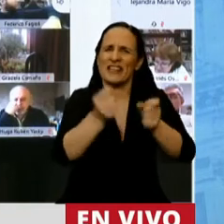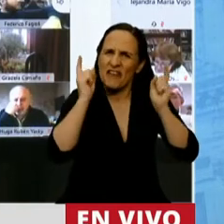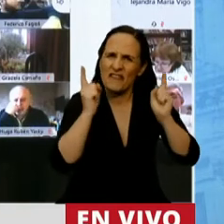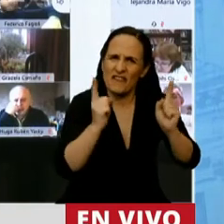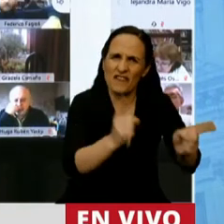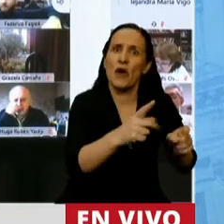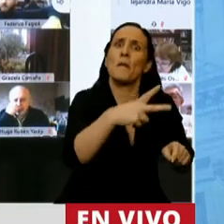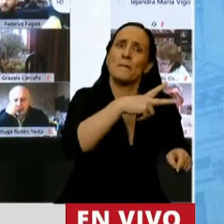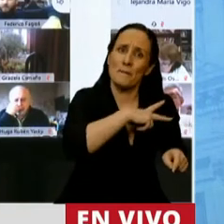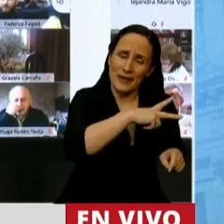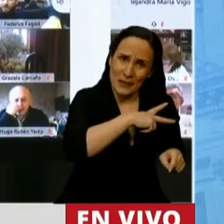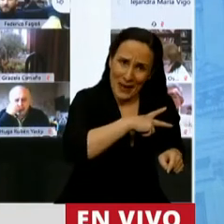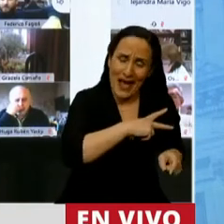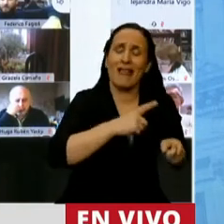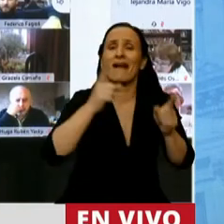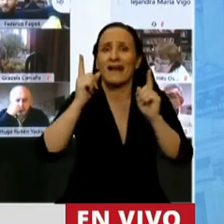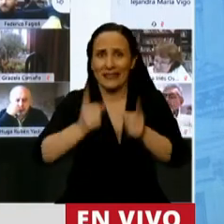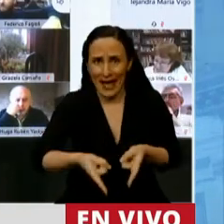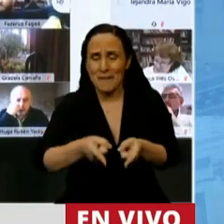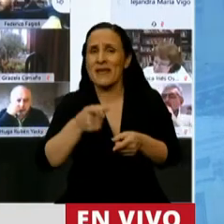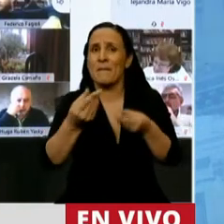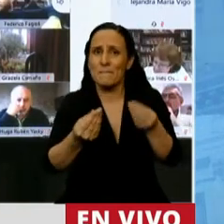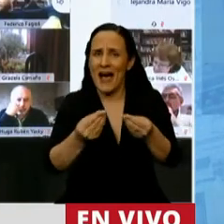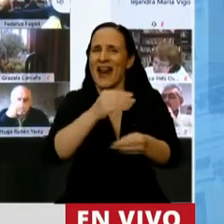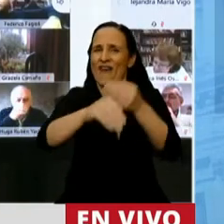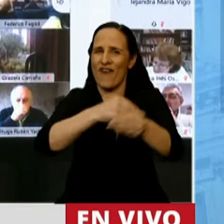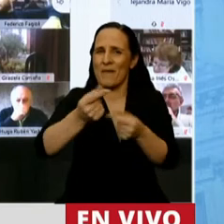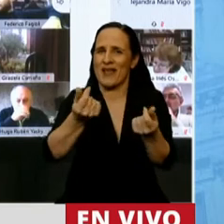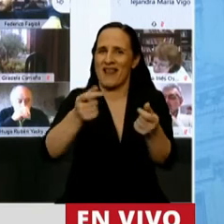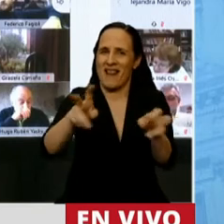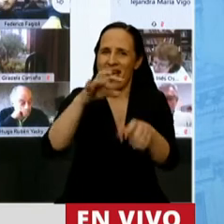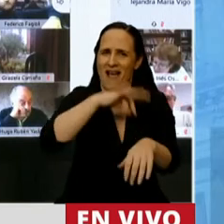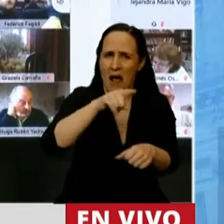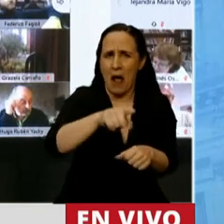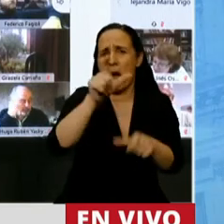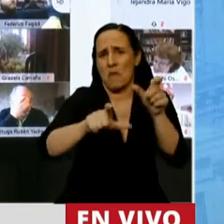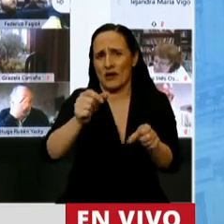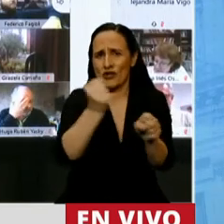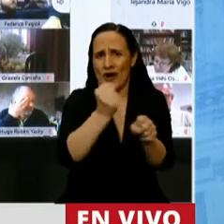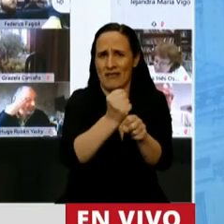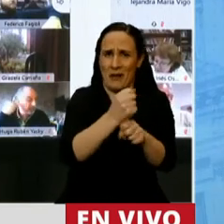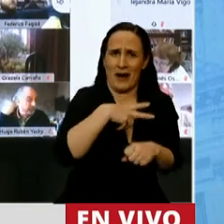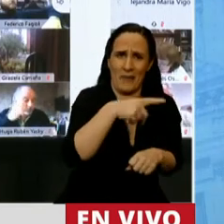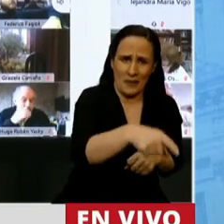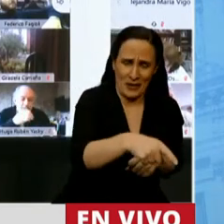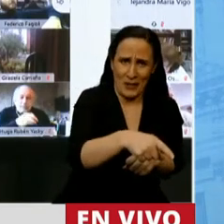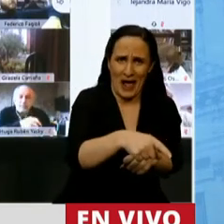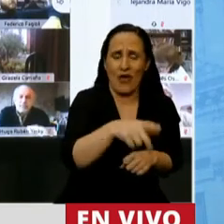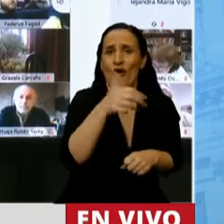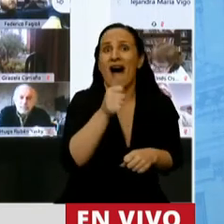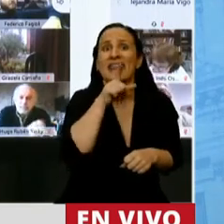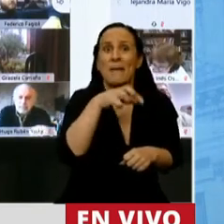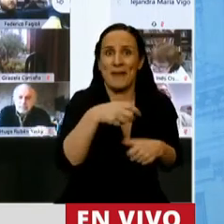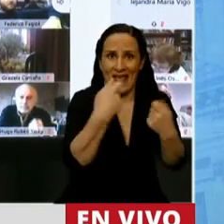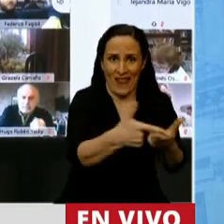en la activa privada, para sostener los ingresos de las familias. Sea a los trabajadores del sector privado, en el ATP,